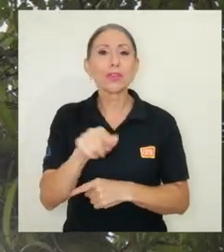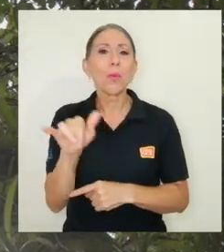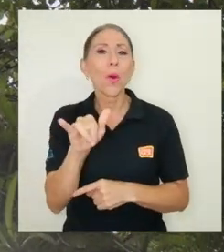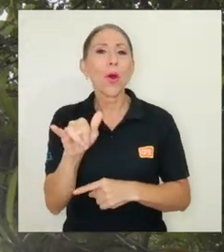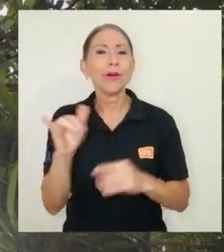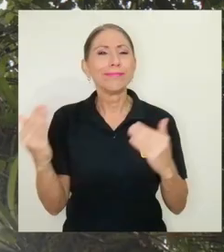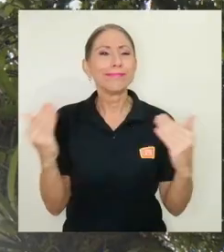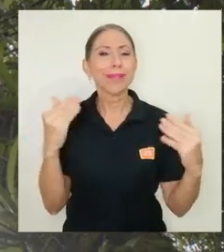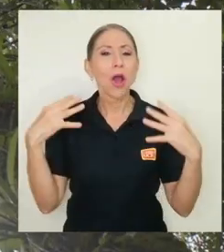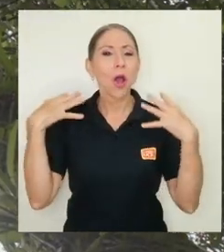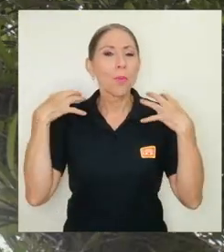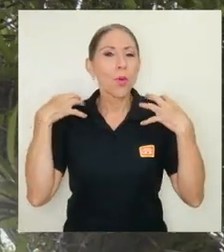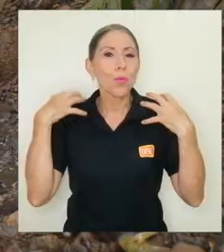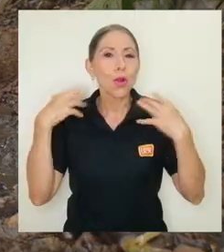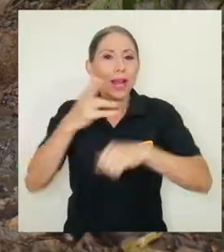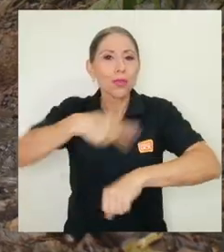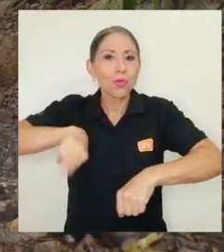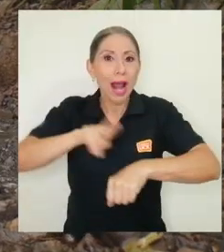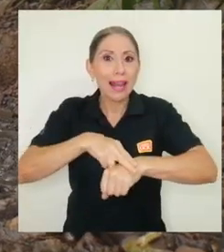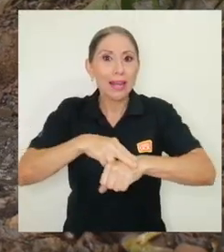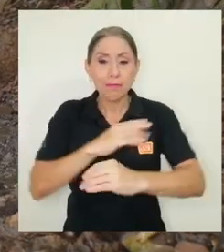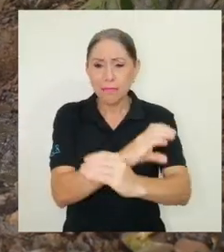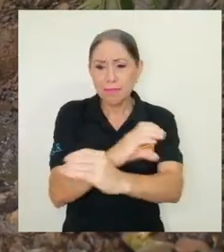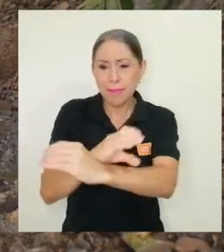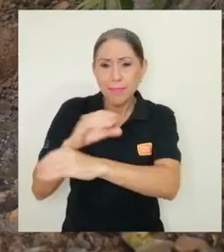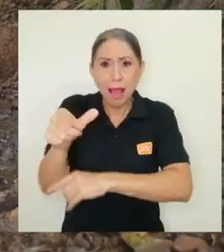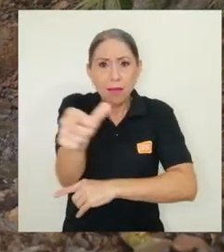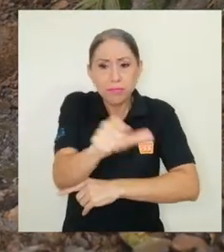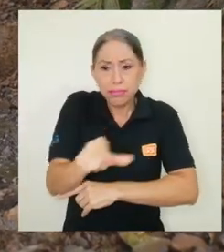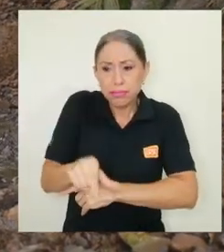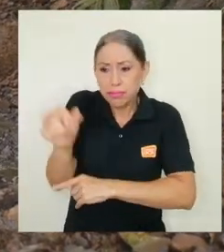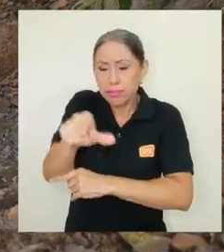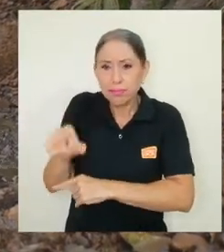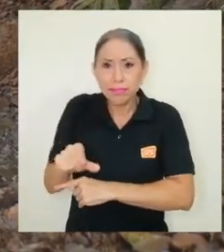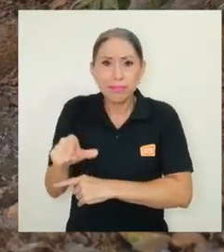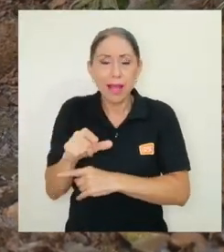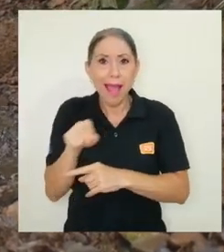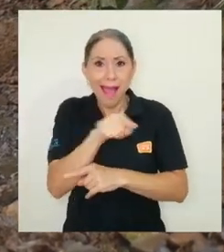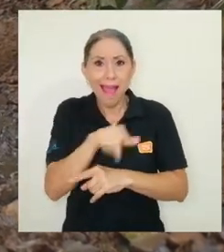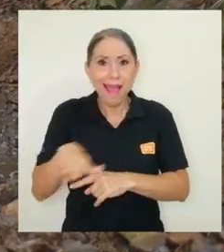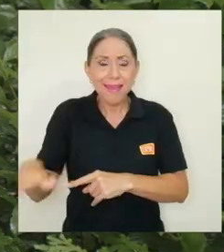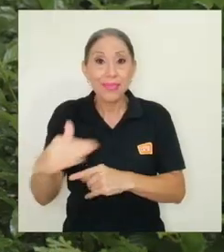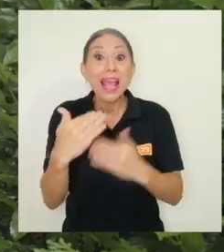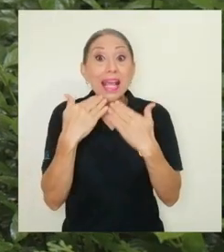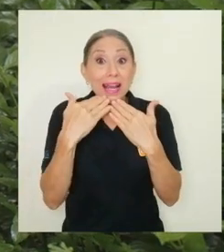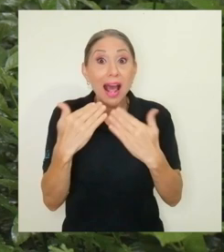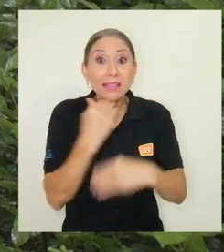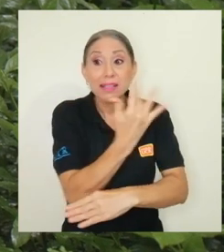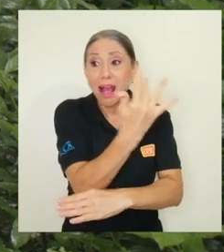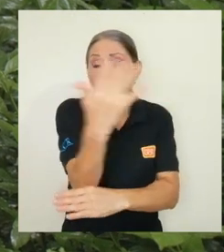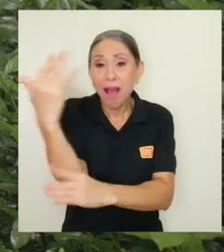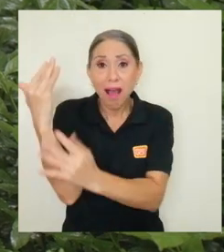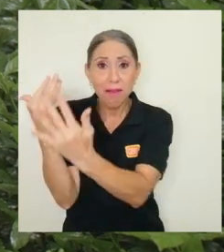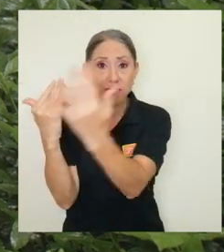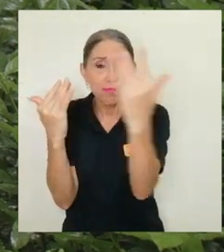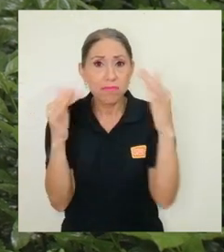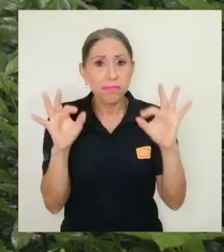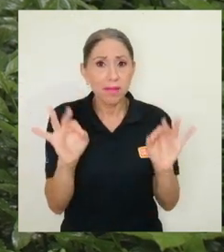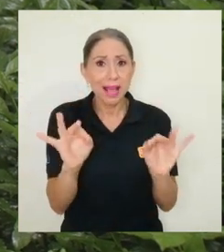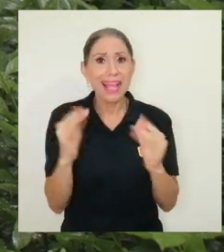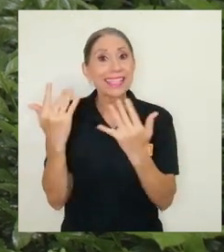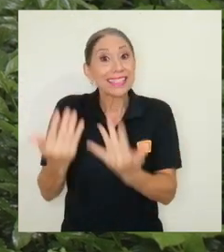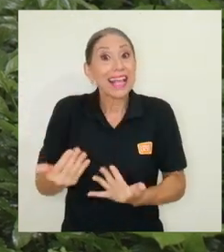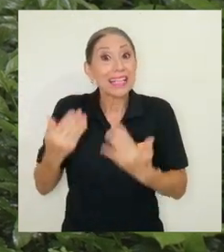pulmón natural que ayuda a conservar los afluentes de agua que cruzan por la localidad gracias a la cobertura vegetal que posee ante esto